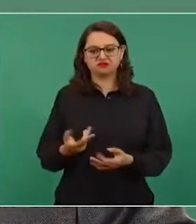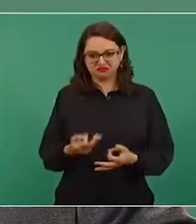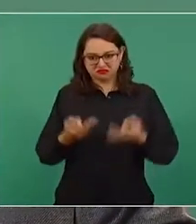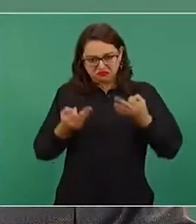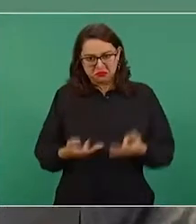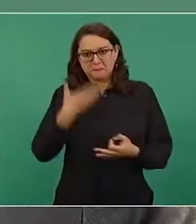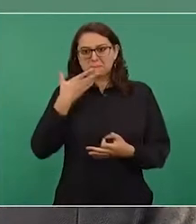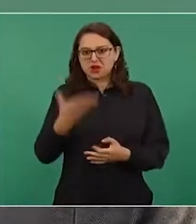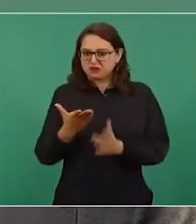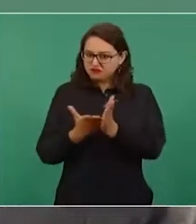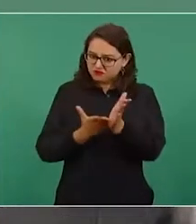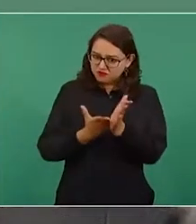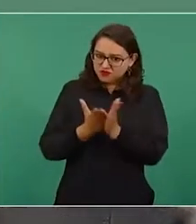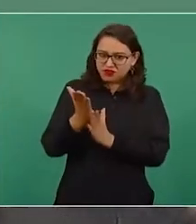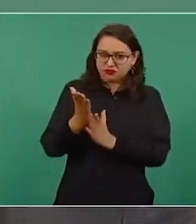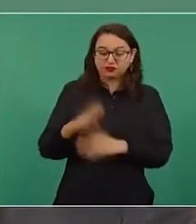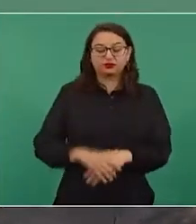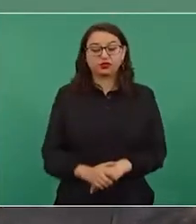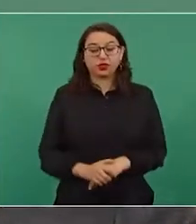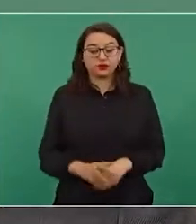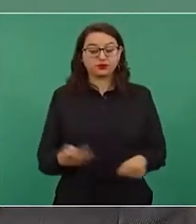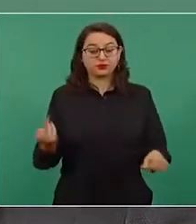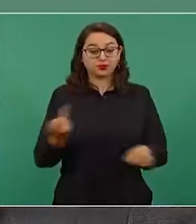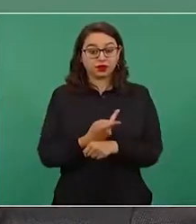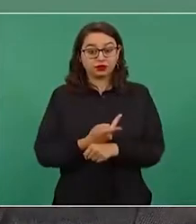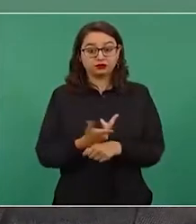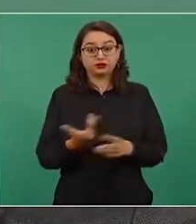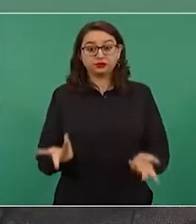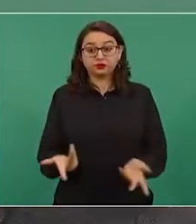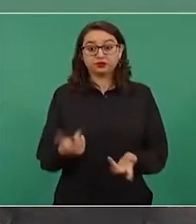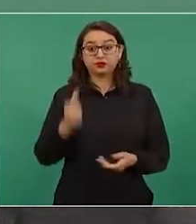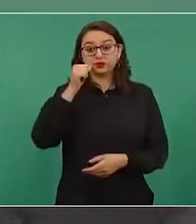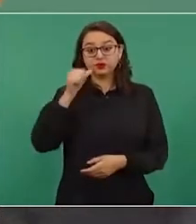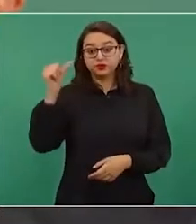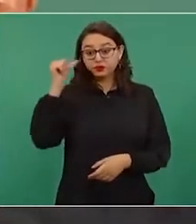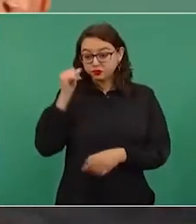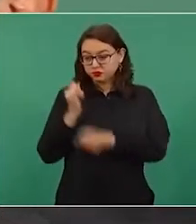lo de ayer es parte de la misma investigación.